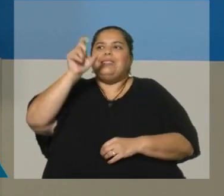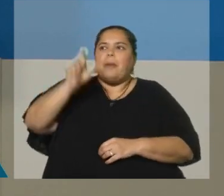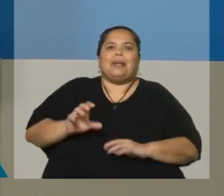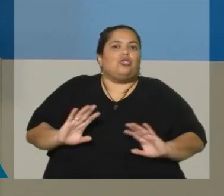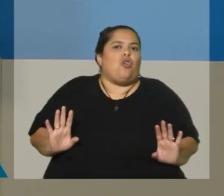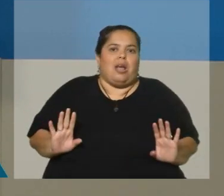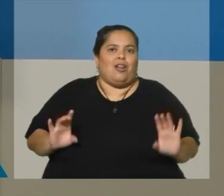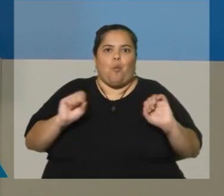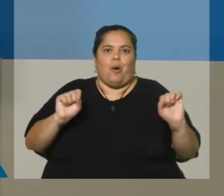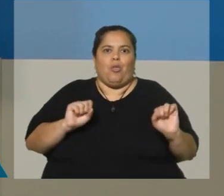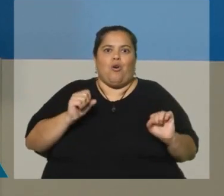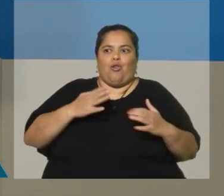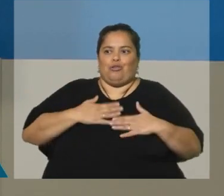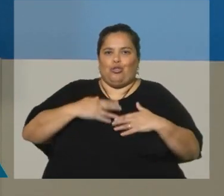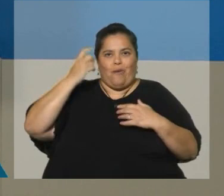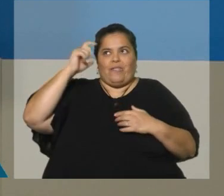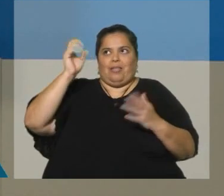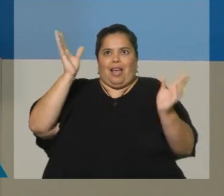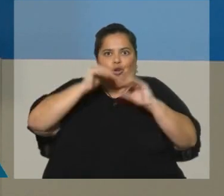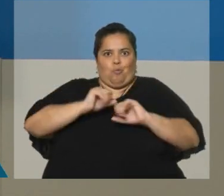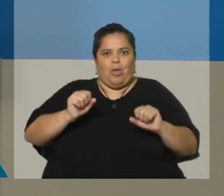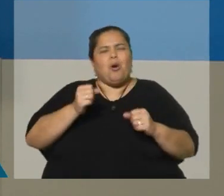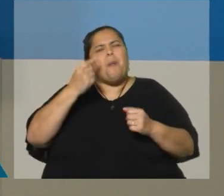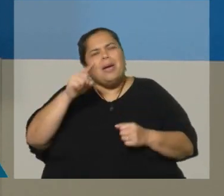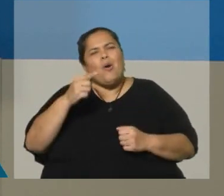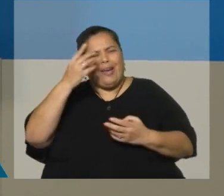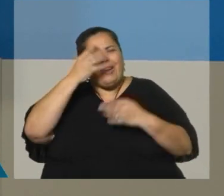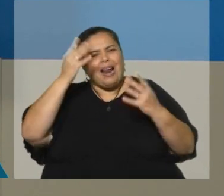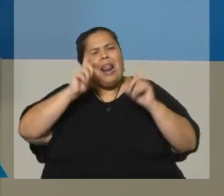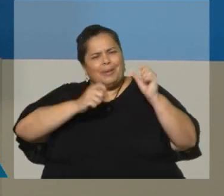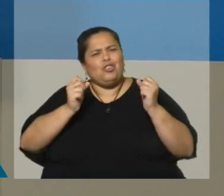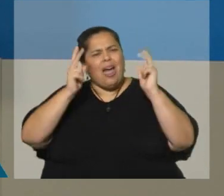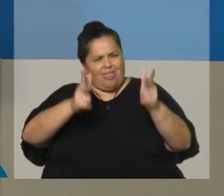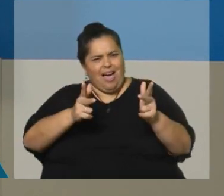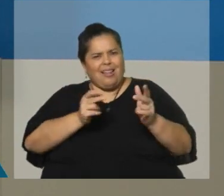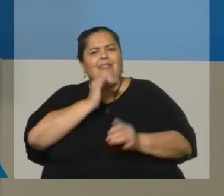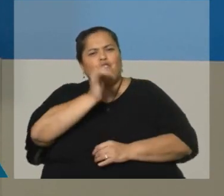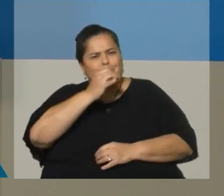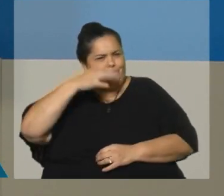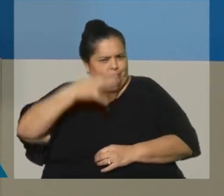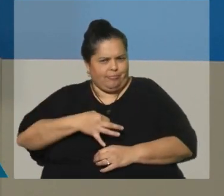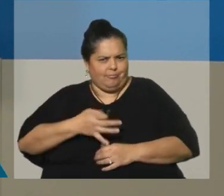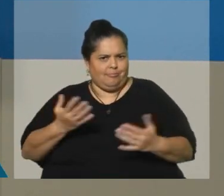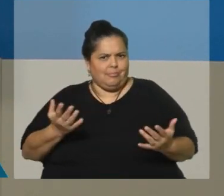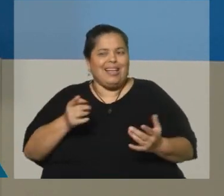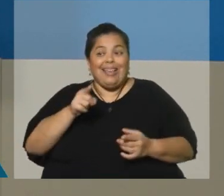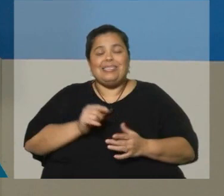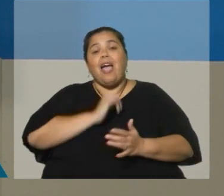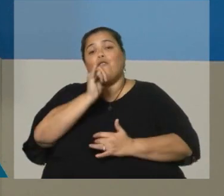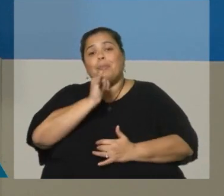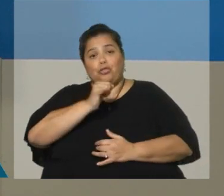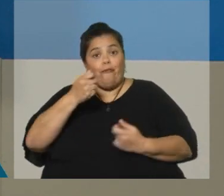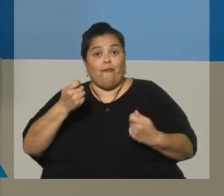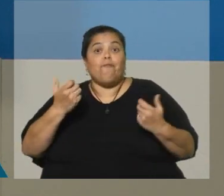en lo general, las personas dan información que es verídica, y por tanto, es información muy valiosa para luego determinar las